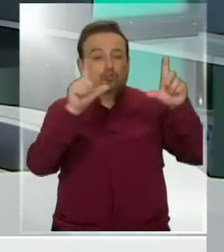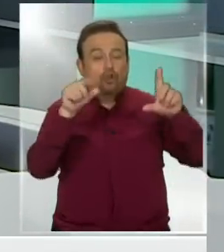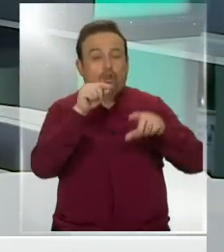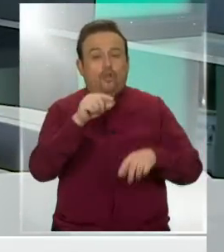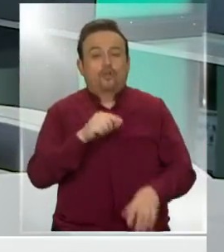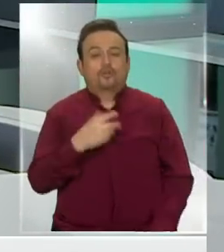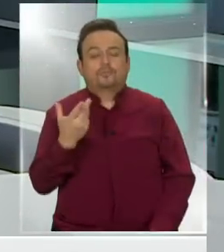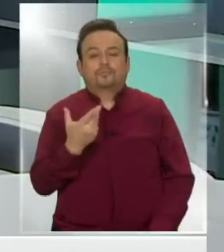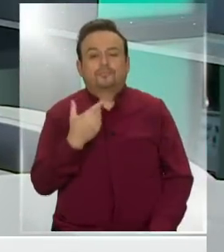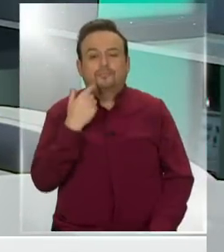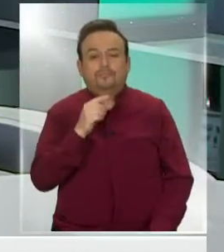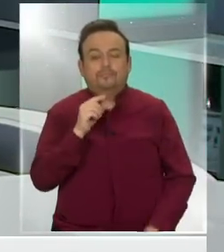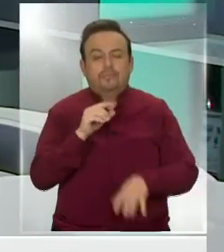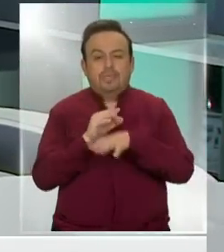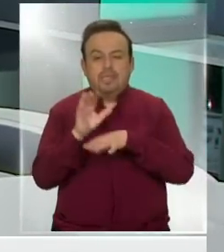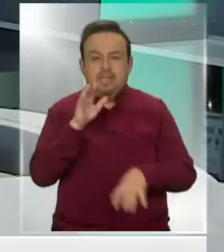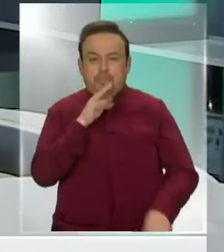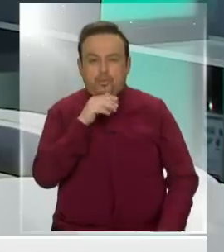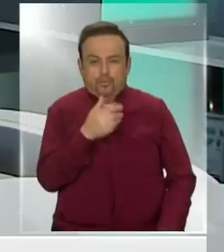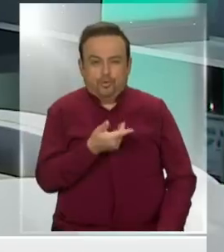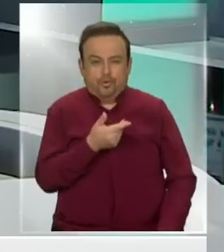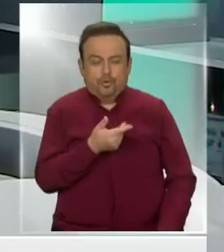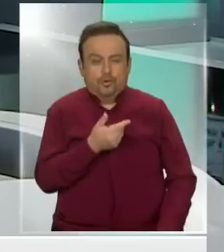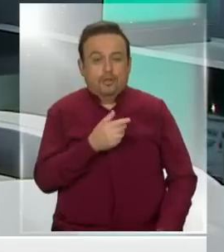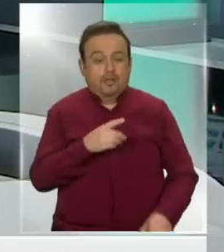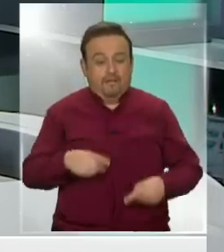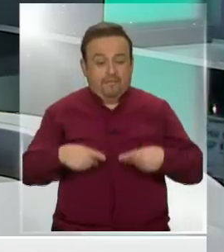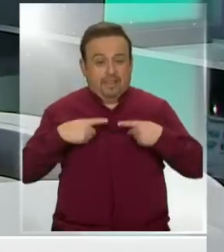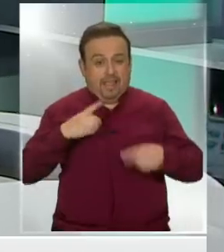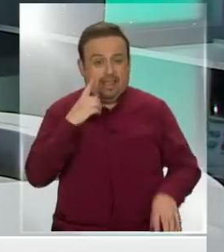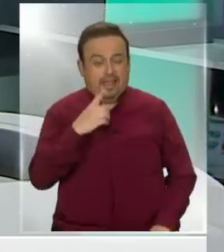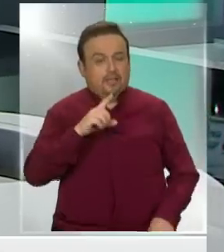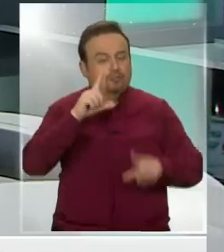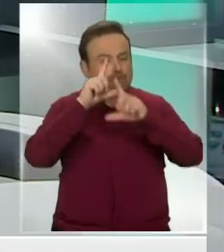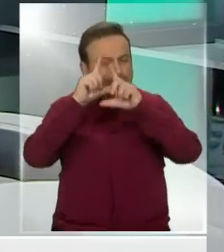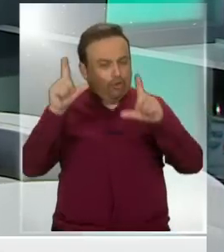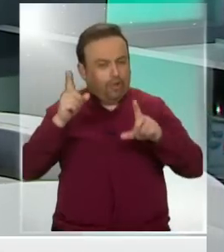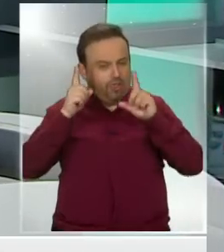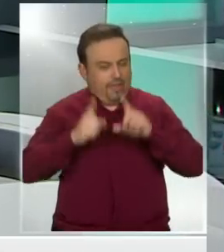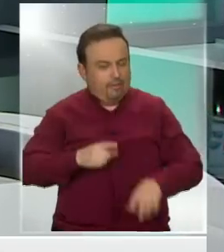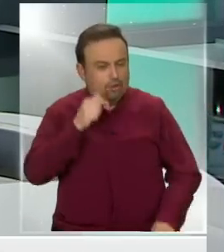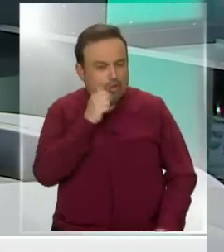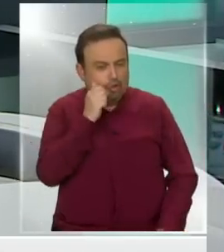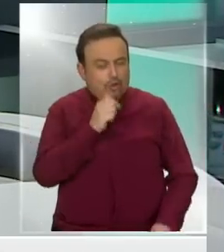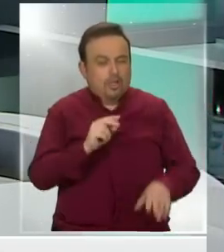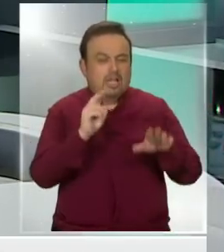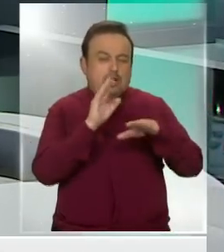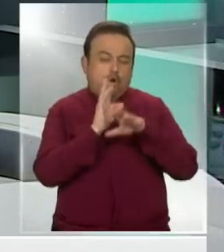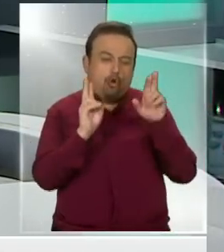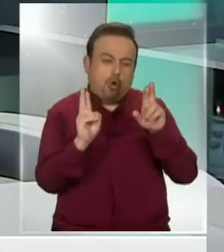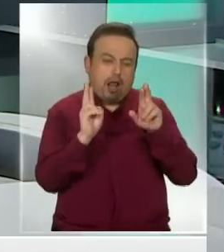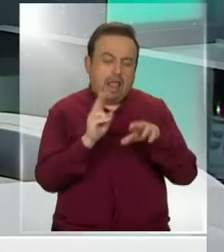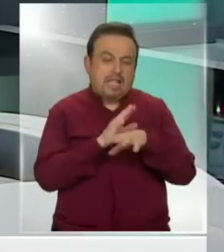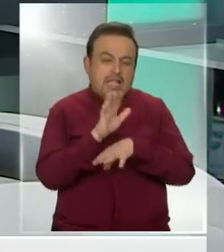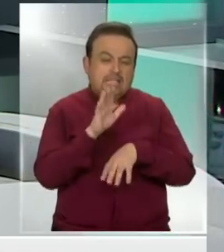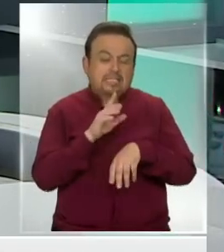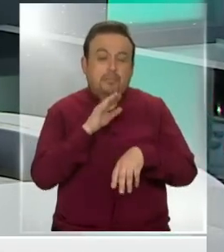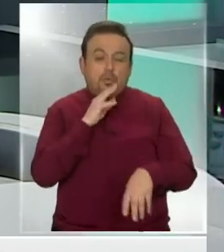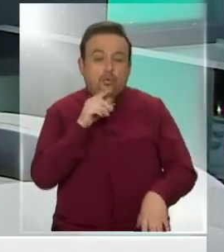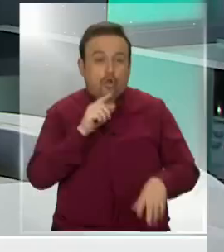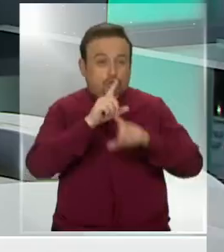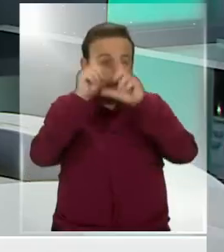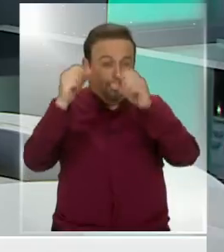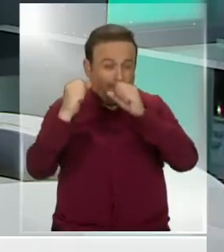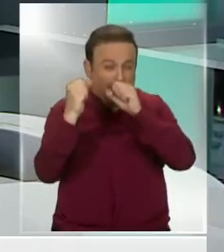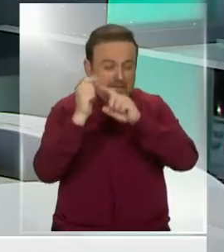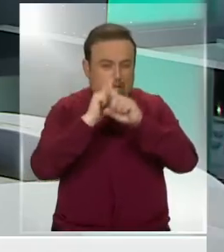manera podría yo, por ejemplo, recibir una cantidad importante de vitamina D tomando sol, Andrea? Todos los días, ojalá 15 minutos en la hora en que no haya mayor